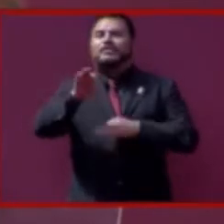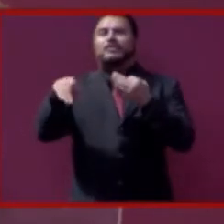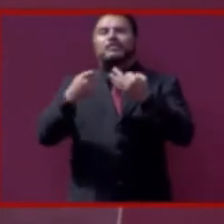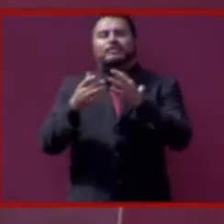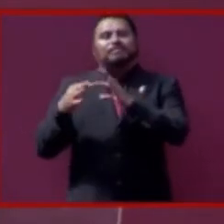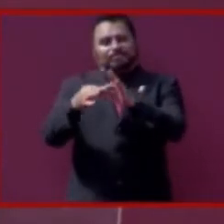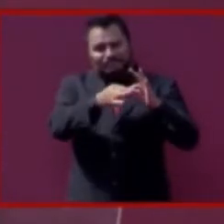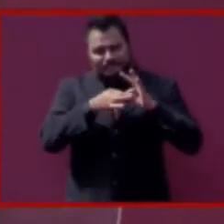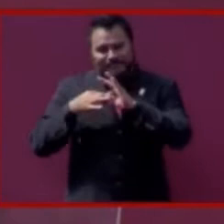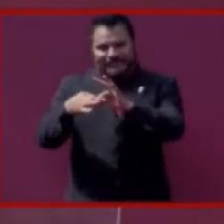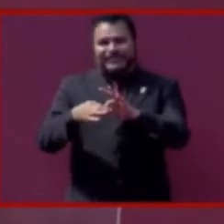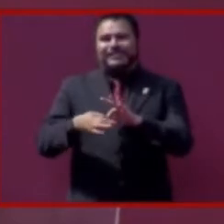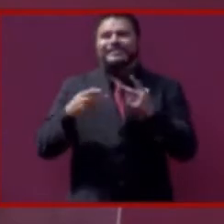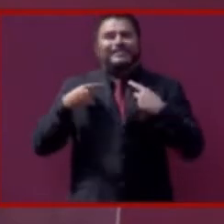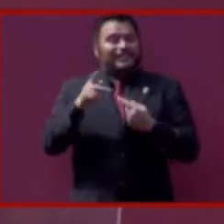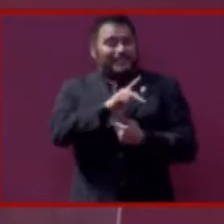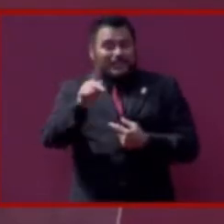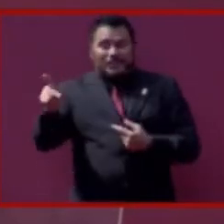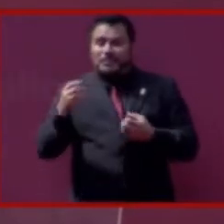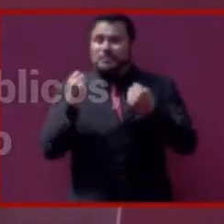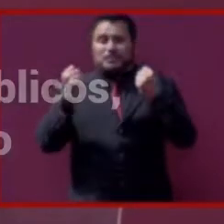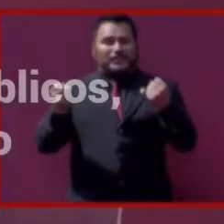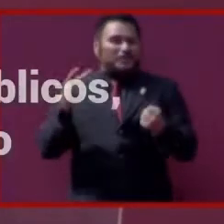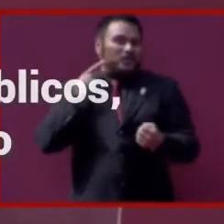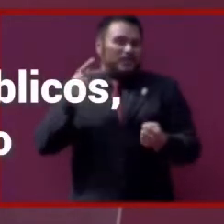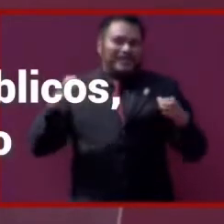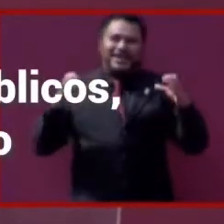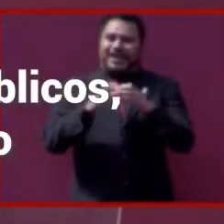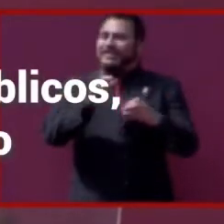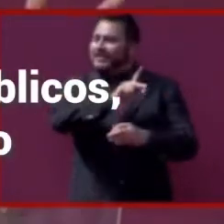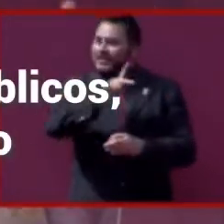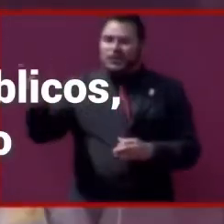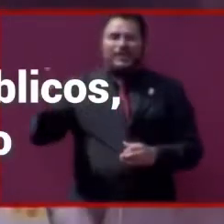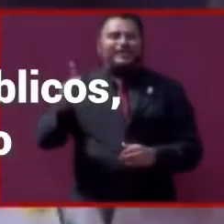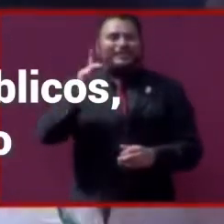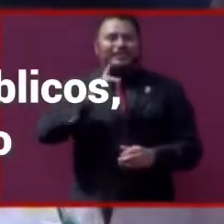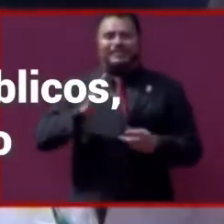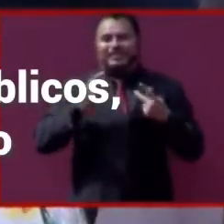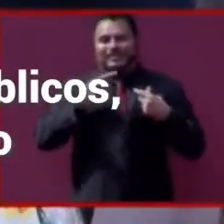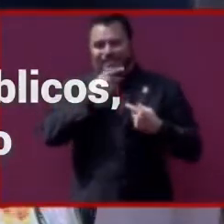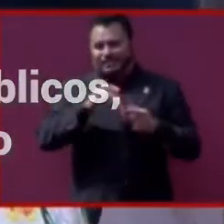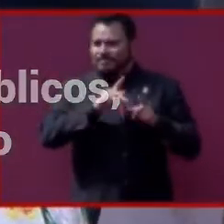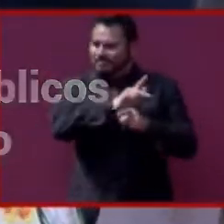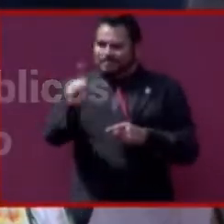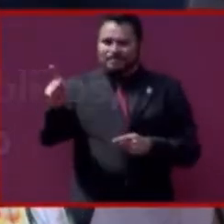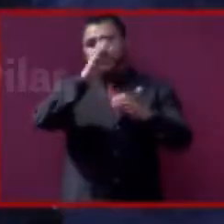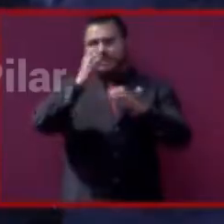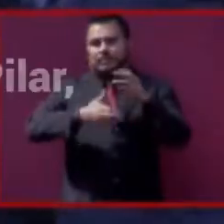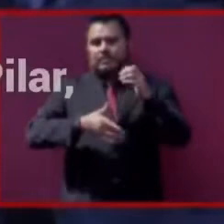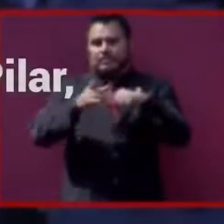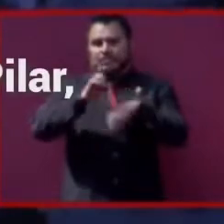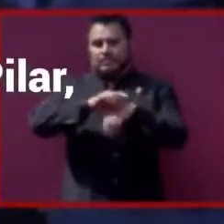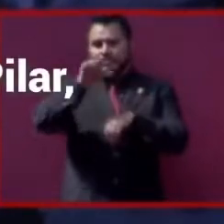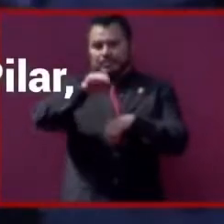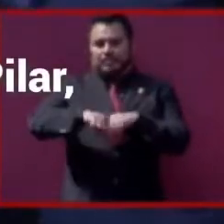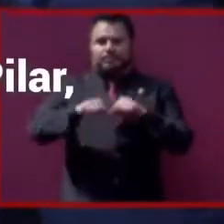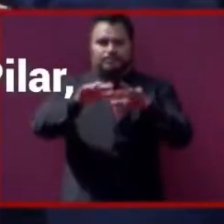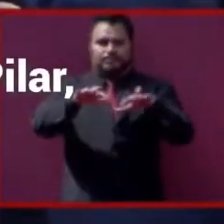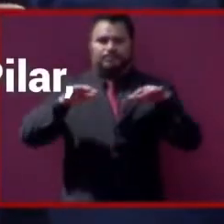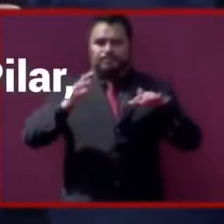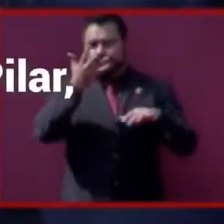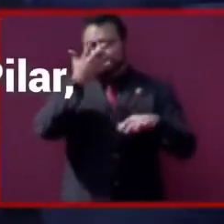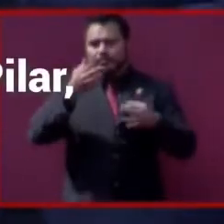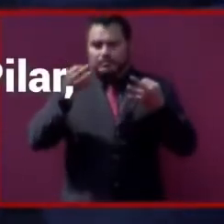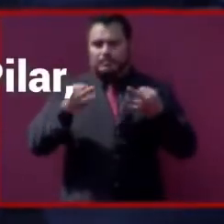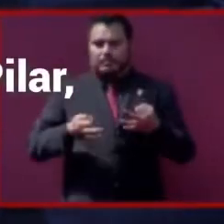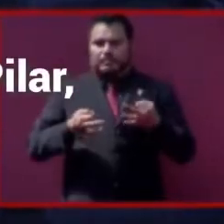de unidad a todas las fuerzas políticas, a todas, a todos que estarán presentes en este